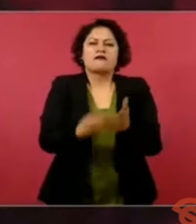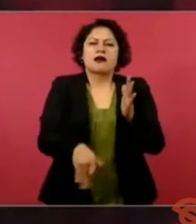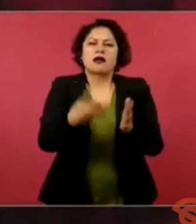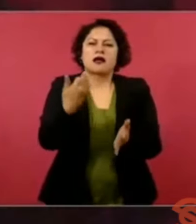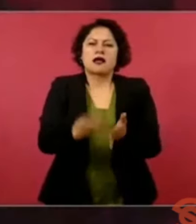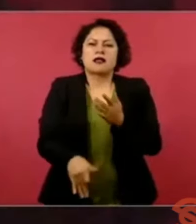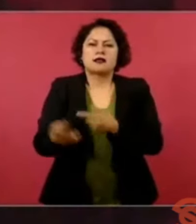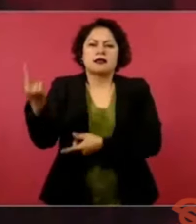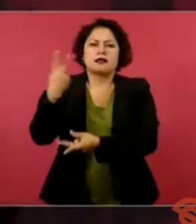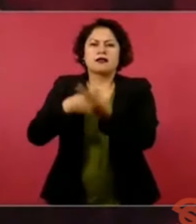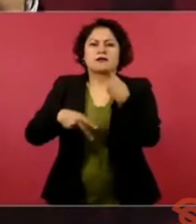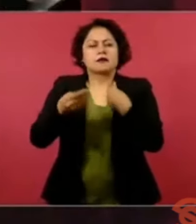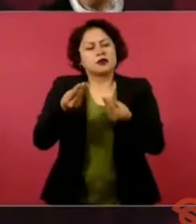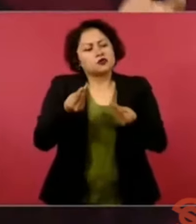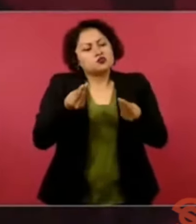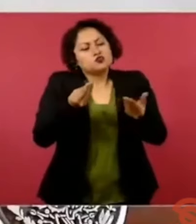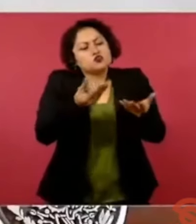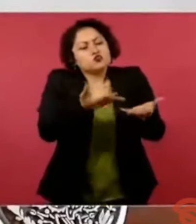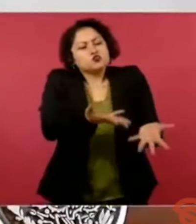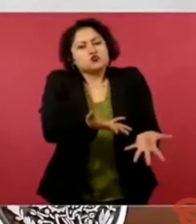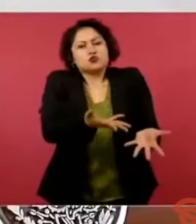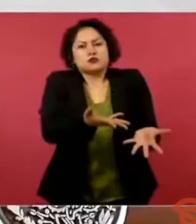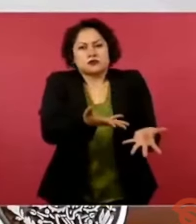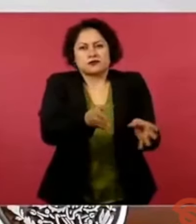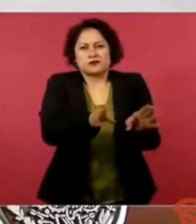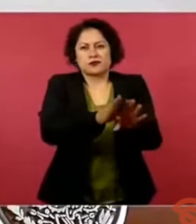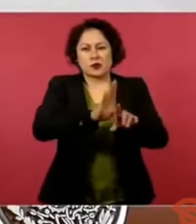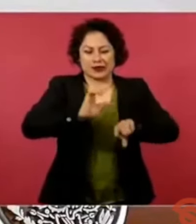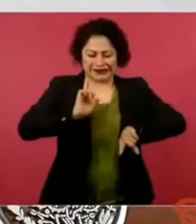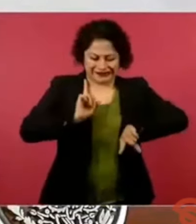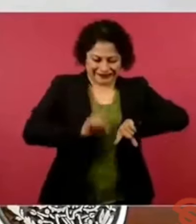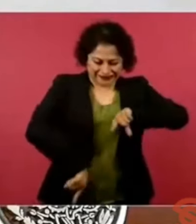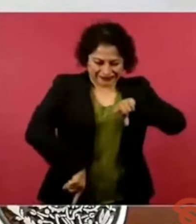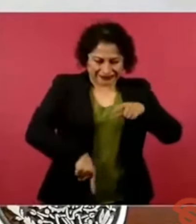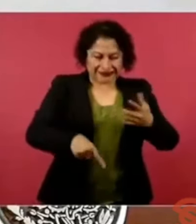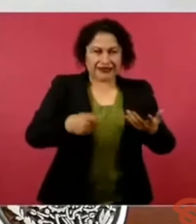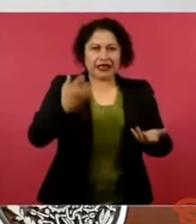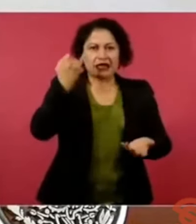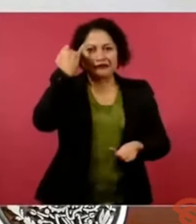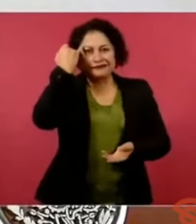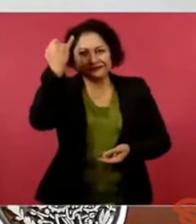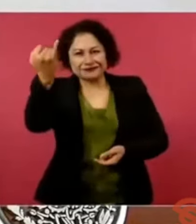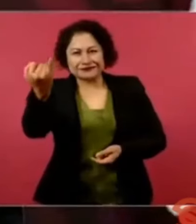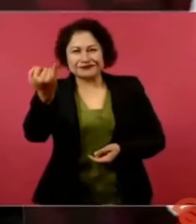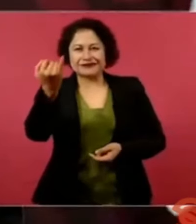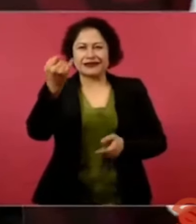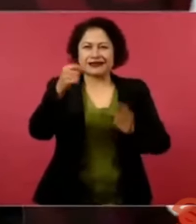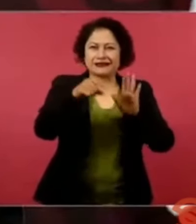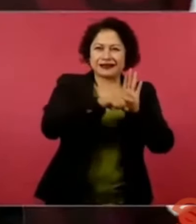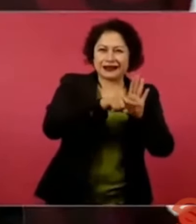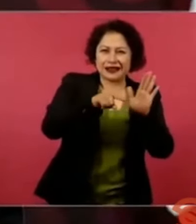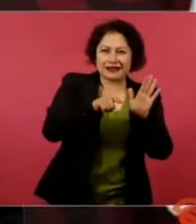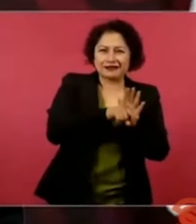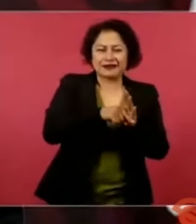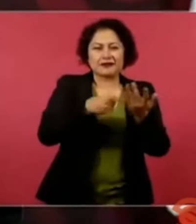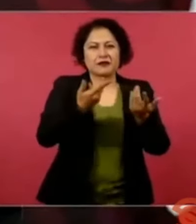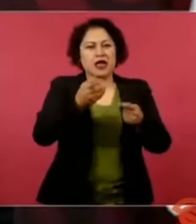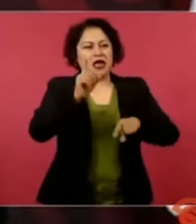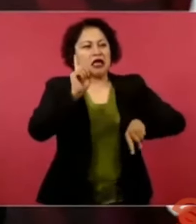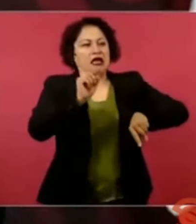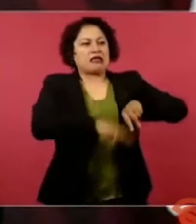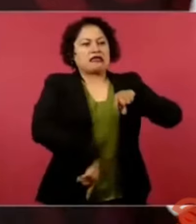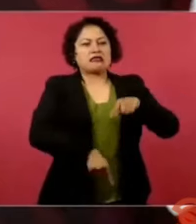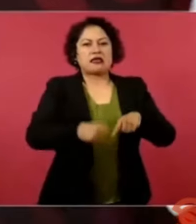lo que significaban las culturas antiguas. Pero